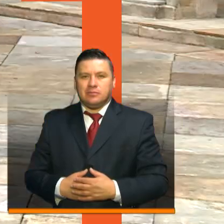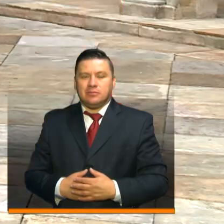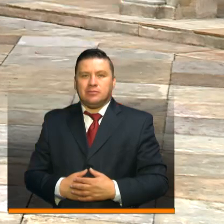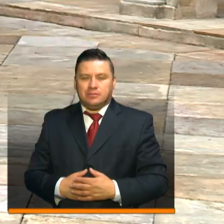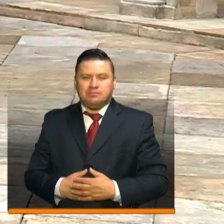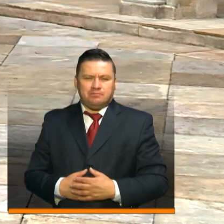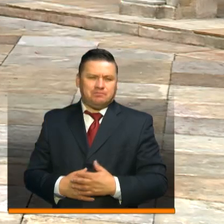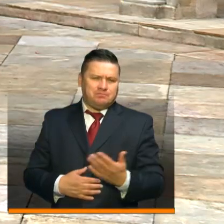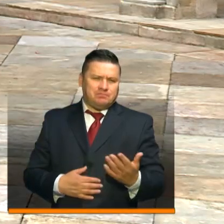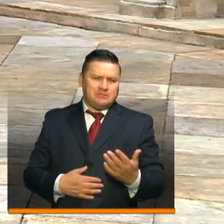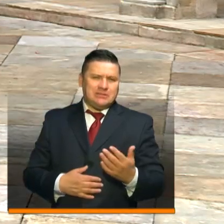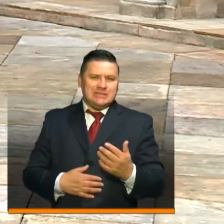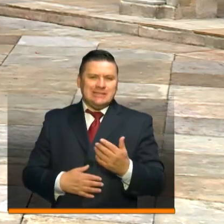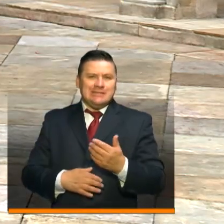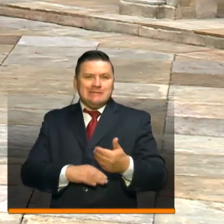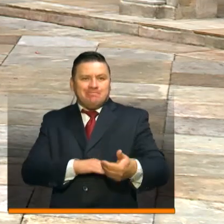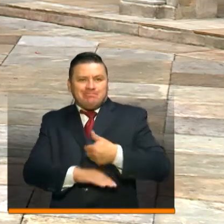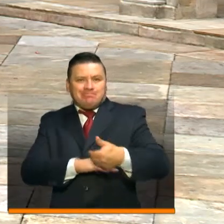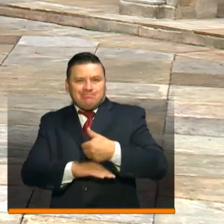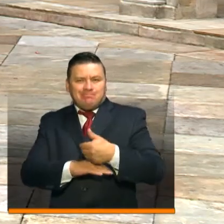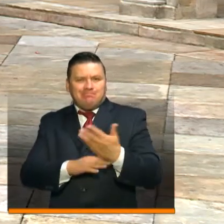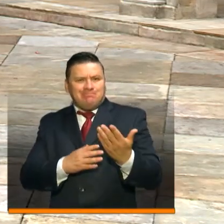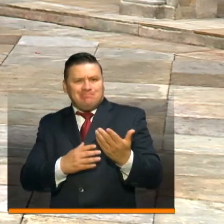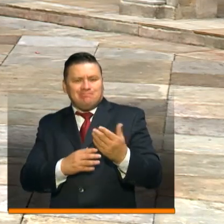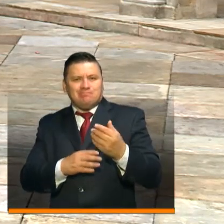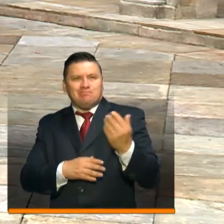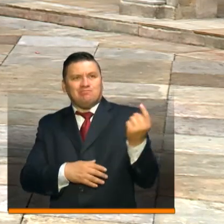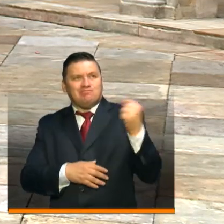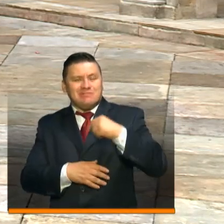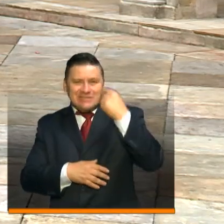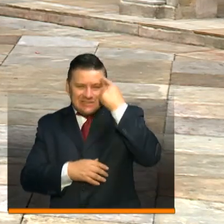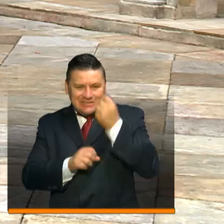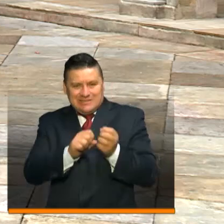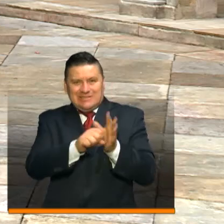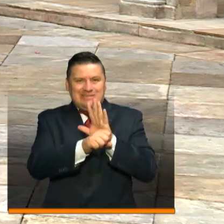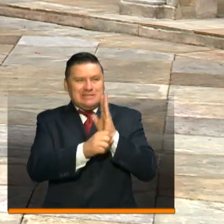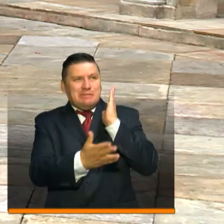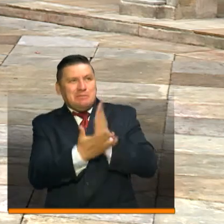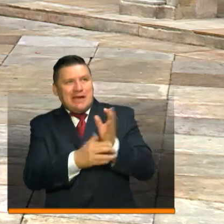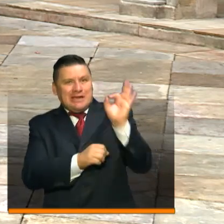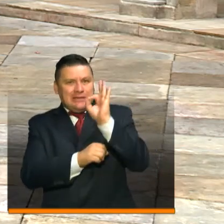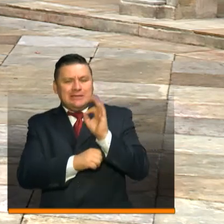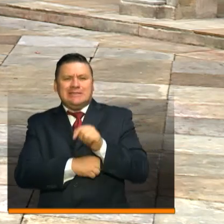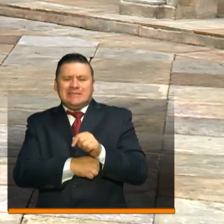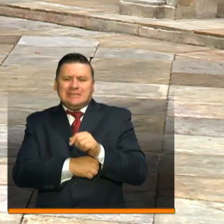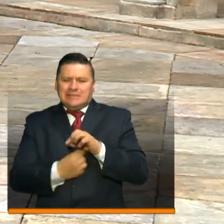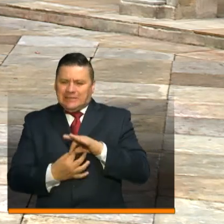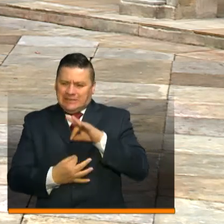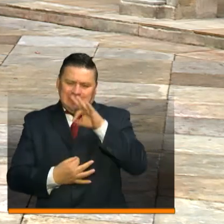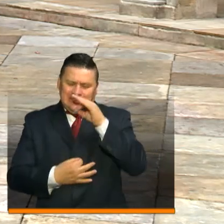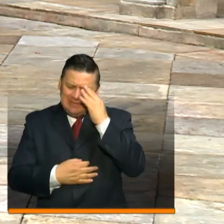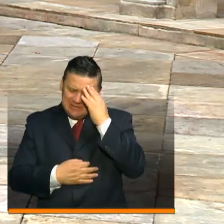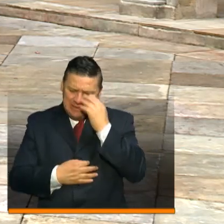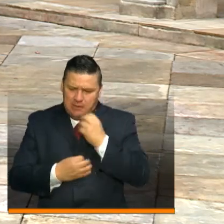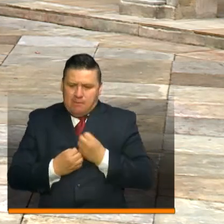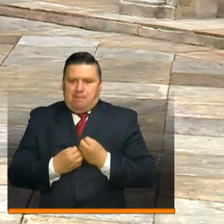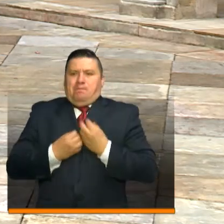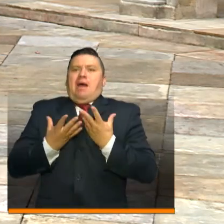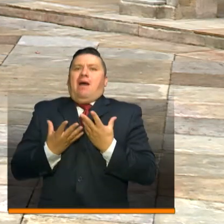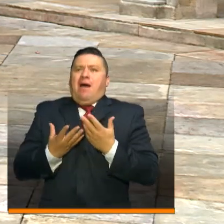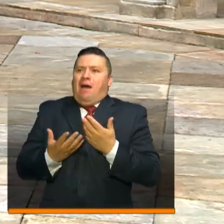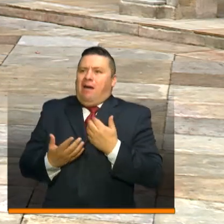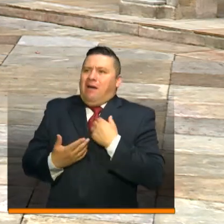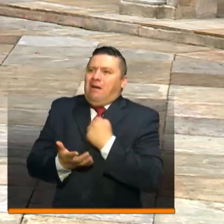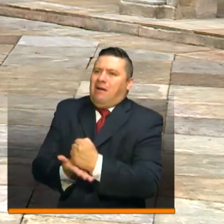En medio de las restricciones y medidas de choque por la llegada del coronavirus a Colombia, ha salido un espíritu de solidaridad en miles de